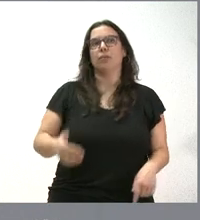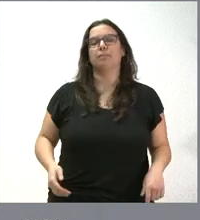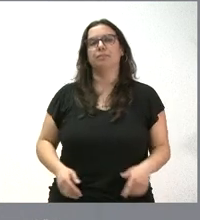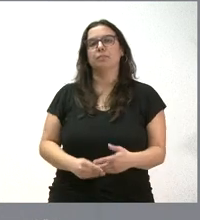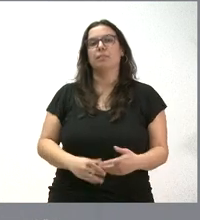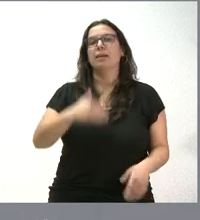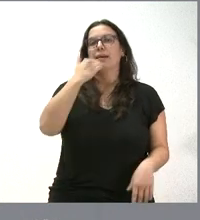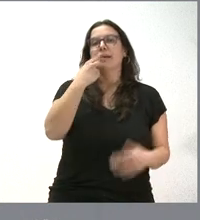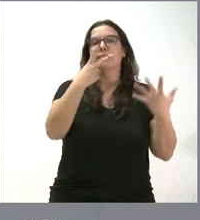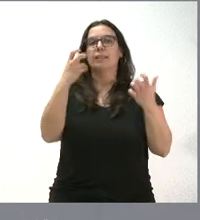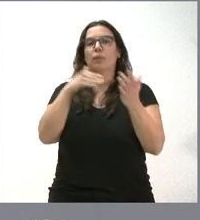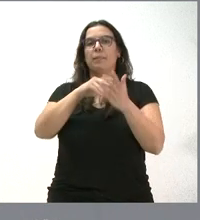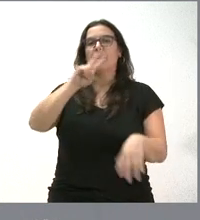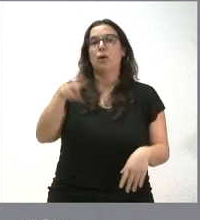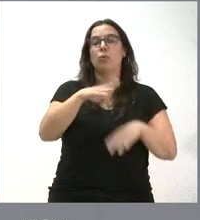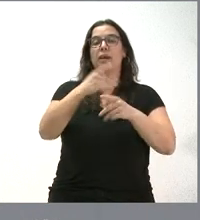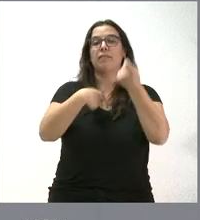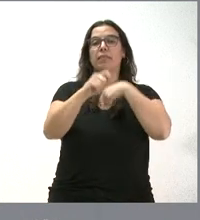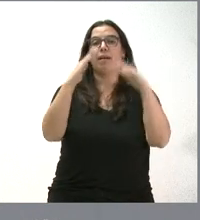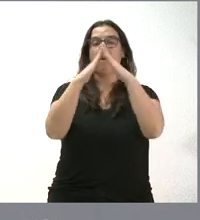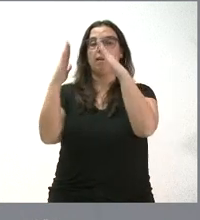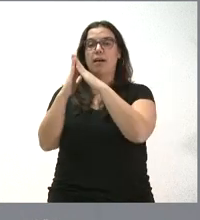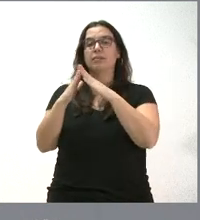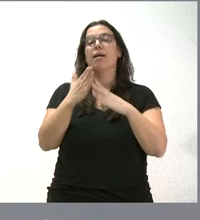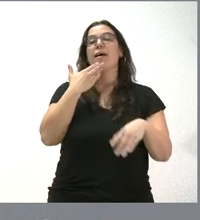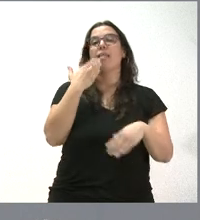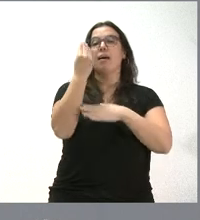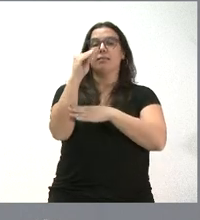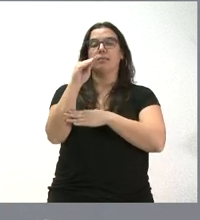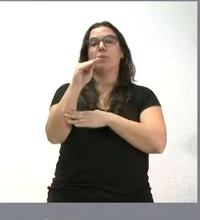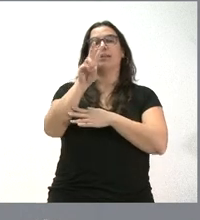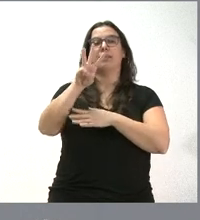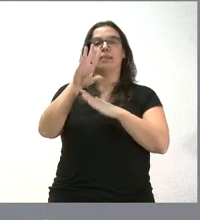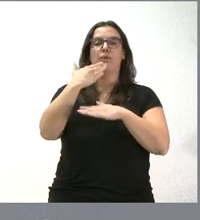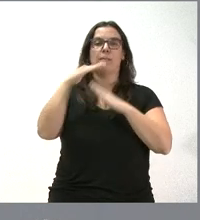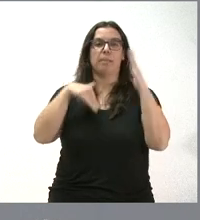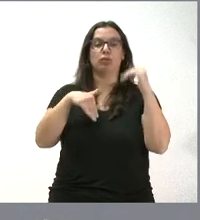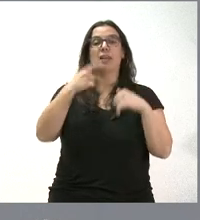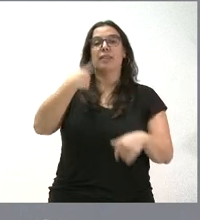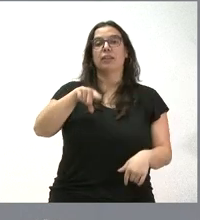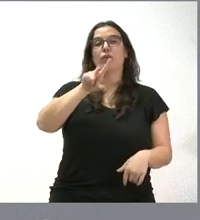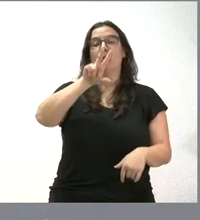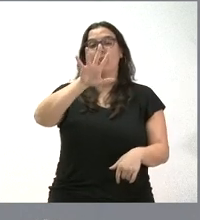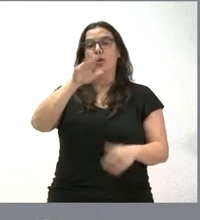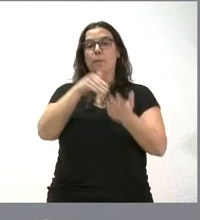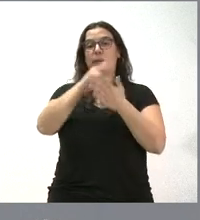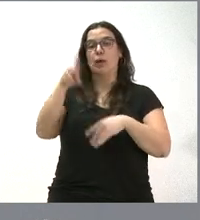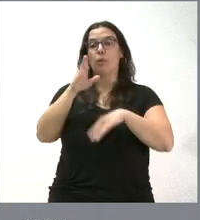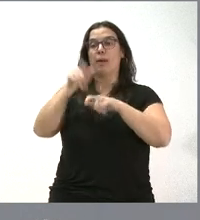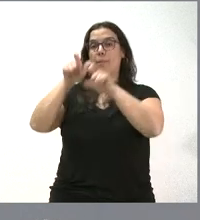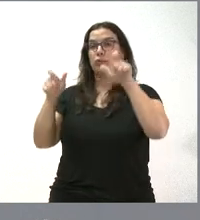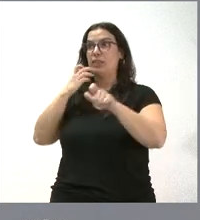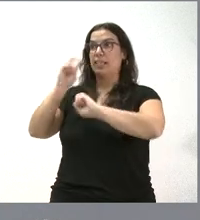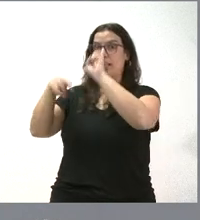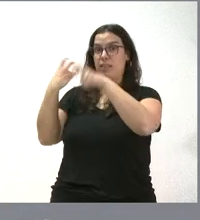Casi 700.000 euros para la venta de viviendas para jóvenes menores de 35 años y 105.000 euros para el realojo de inquilinos por